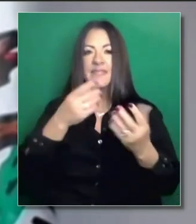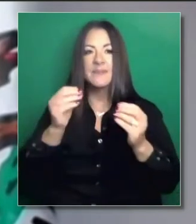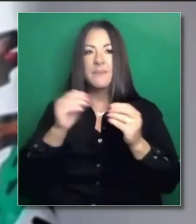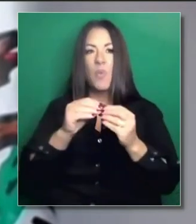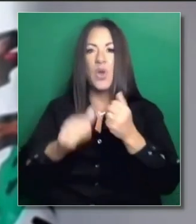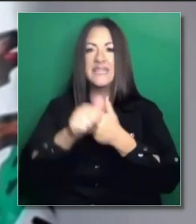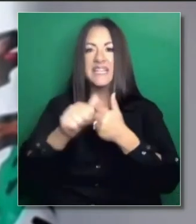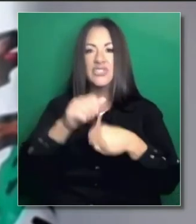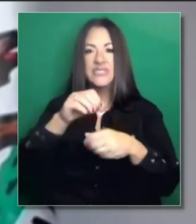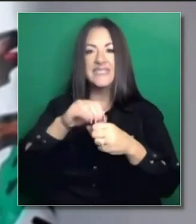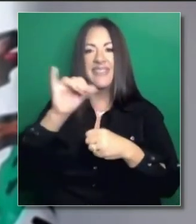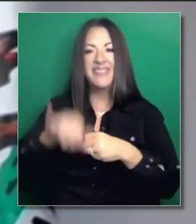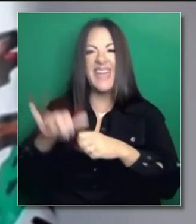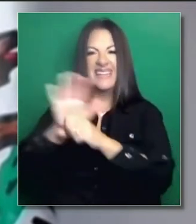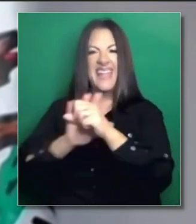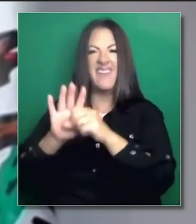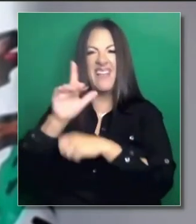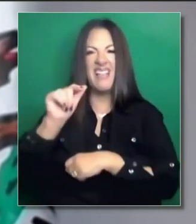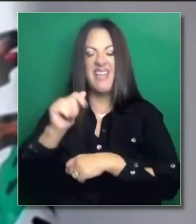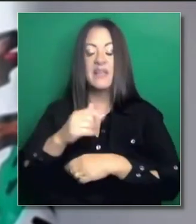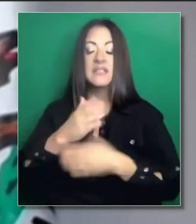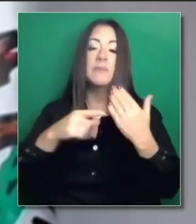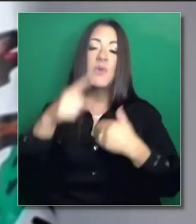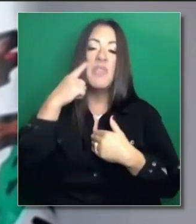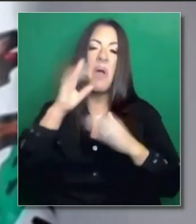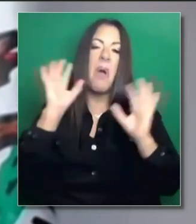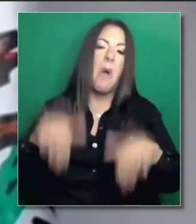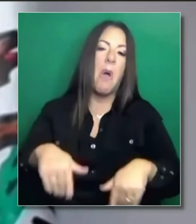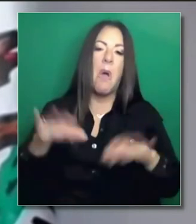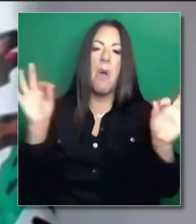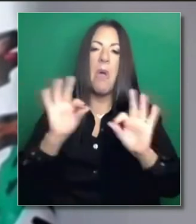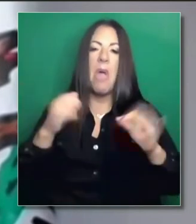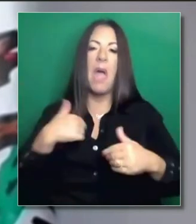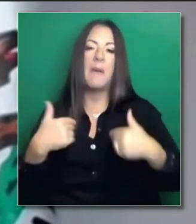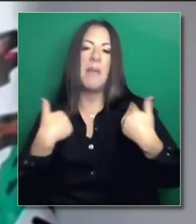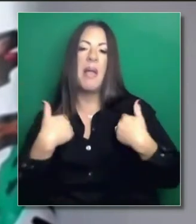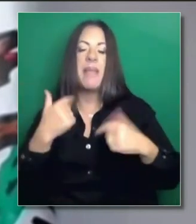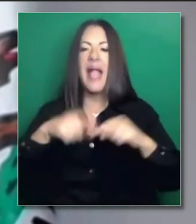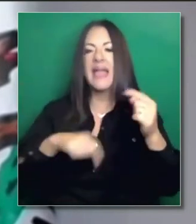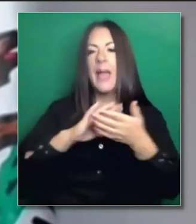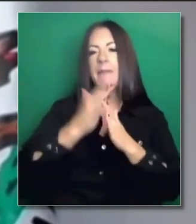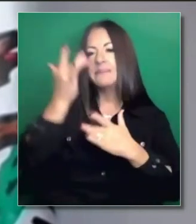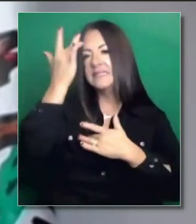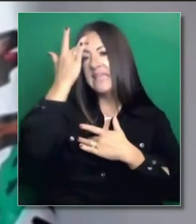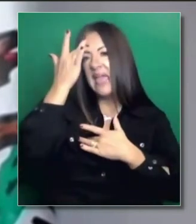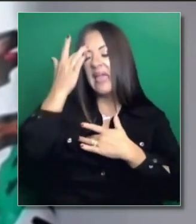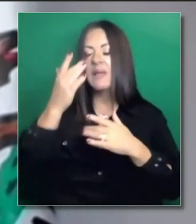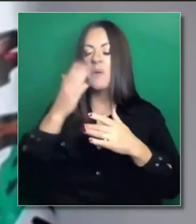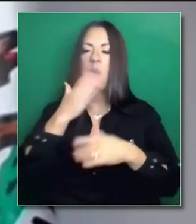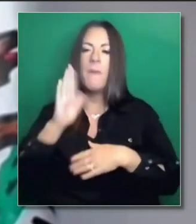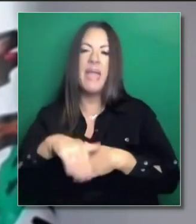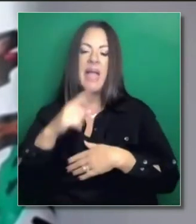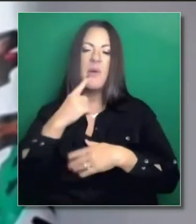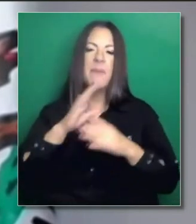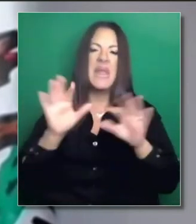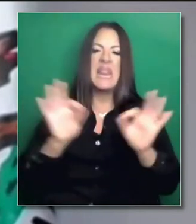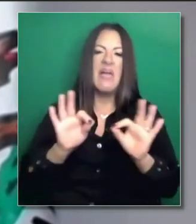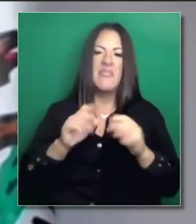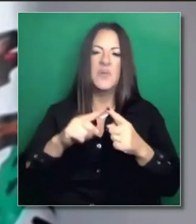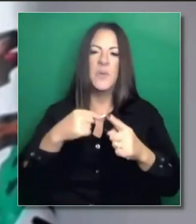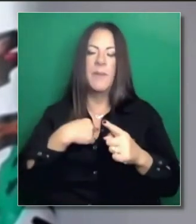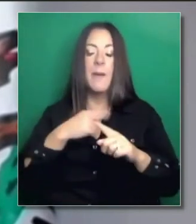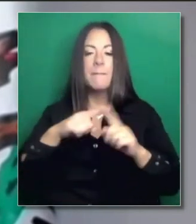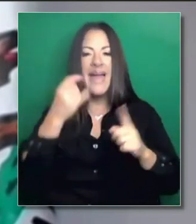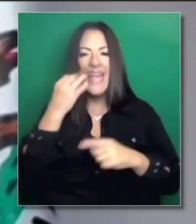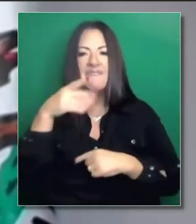de la transmisión. Y entonces, quizá, piensen, yo soy joven, no me voy a enfermar. Y después lo propagan. Ustedes lo transmiten a